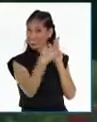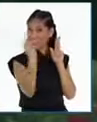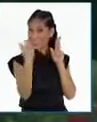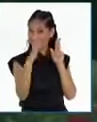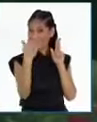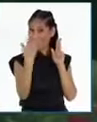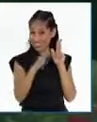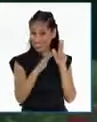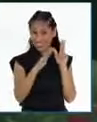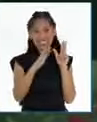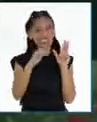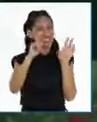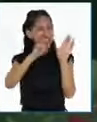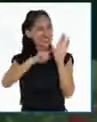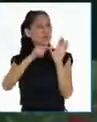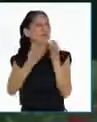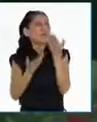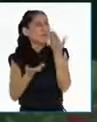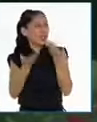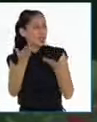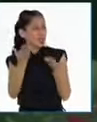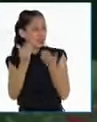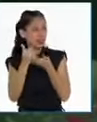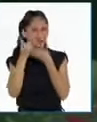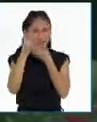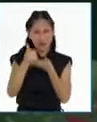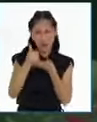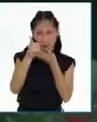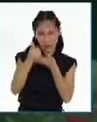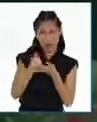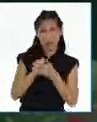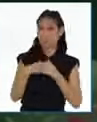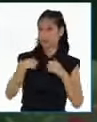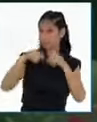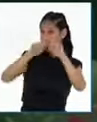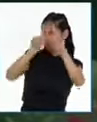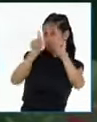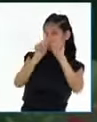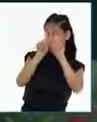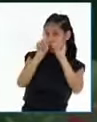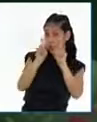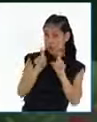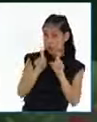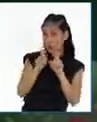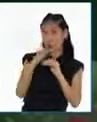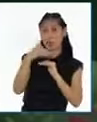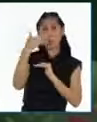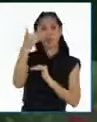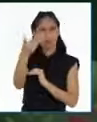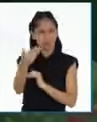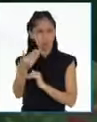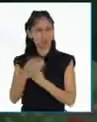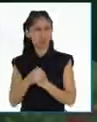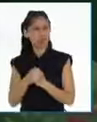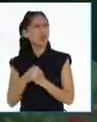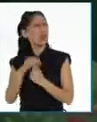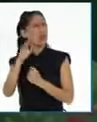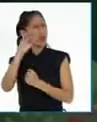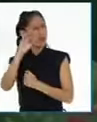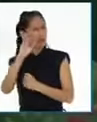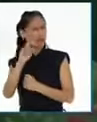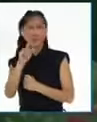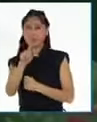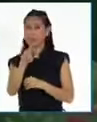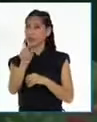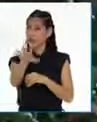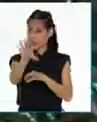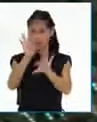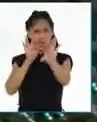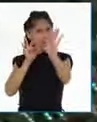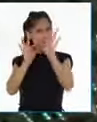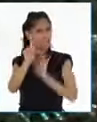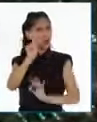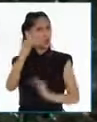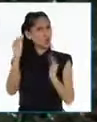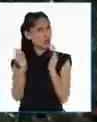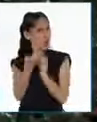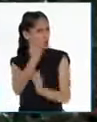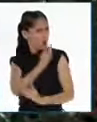listos para resolver la misión que es responder a las preguntas, ¿qué son las elecciones de autoridades y por qué se realiza?